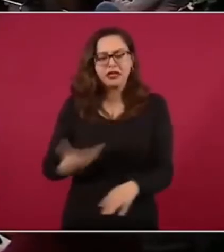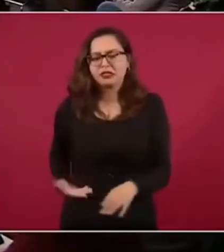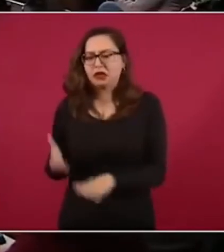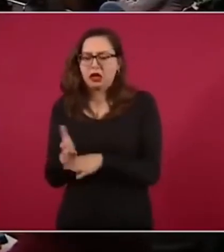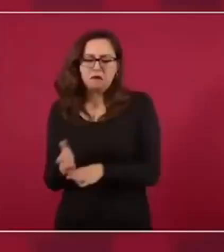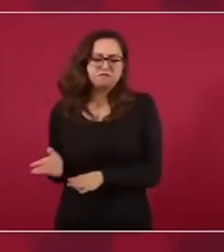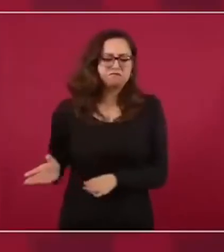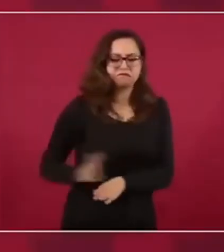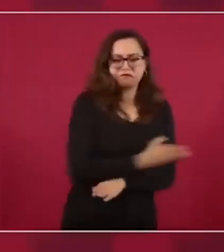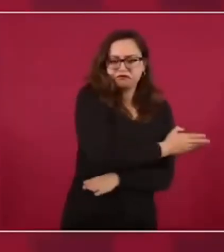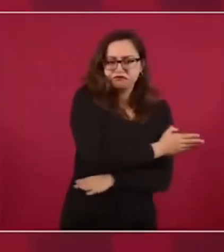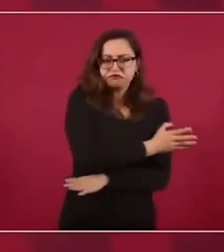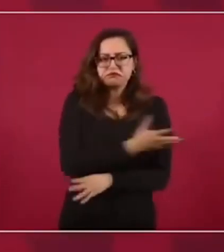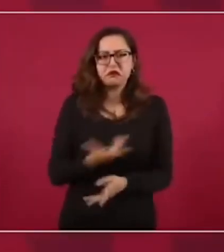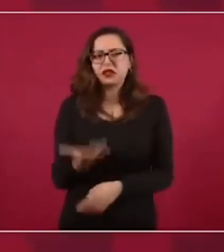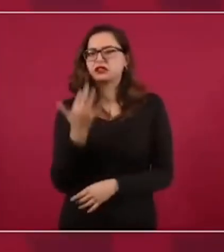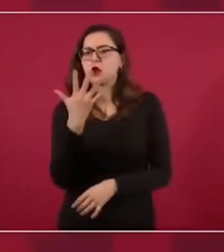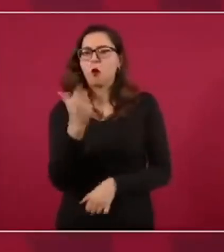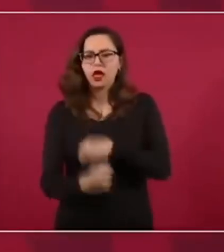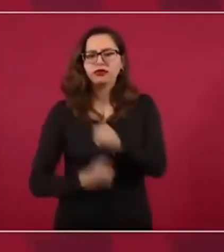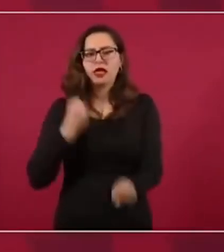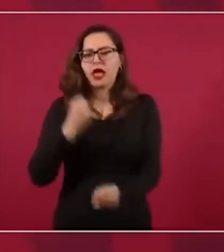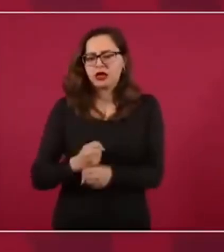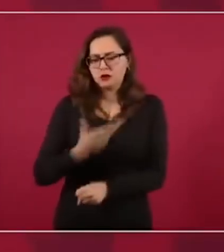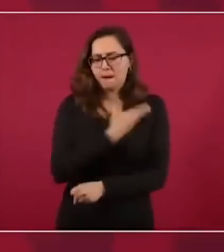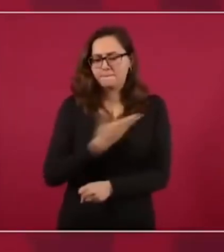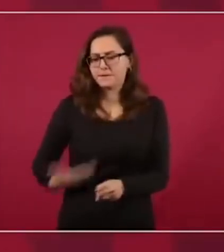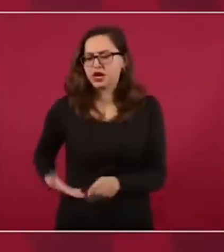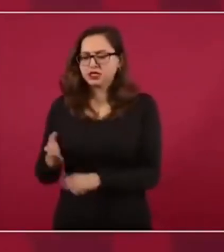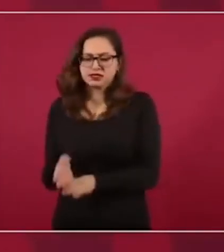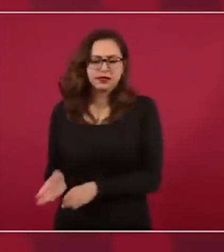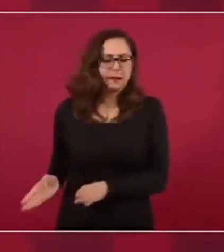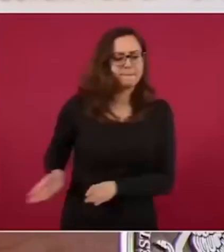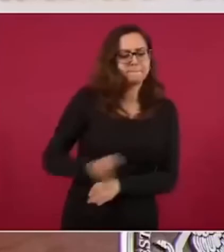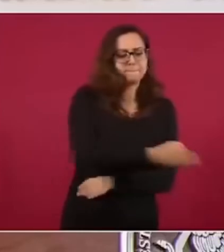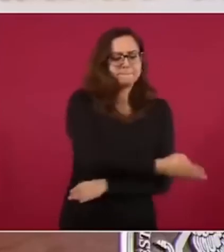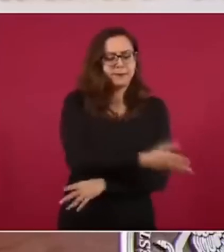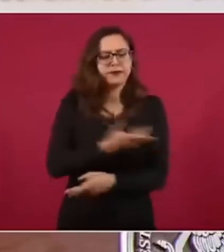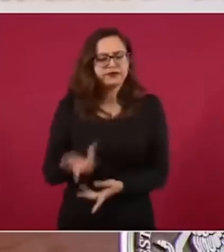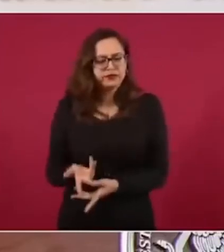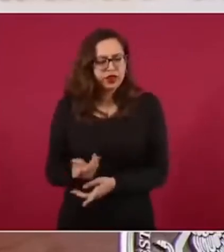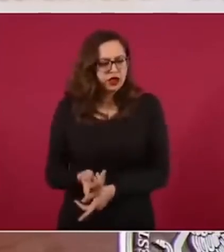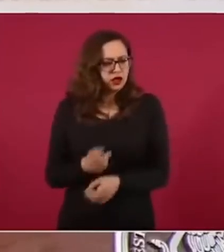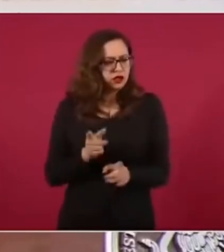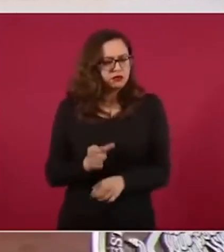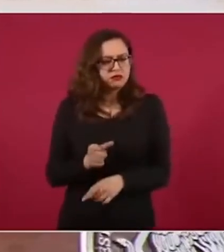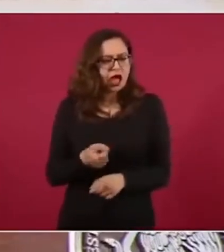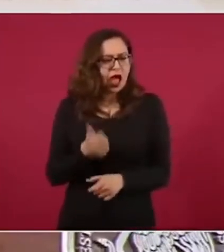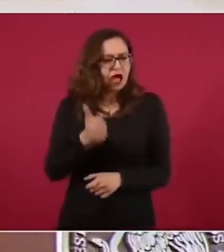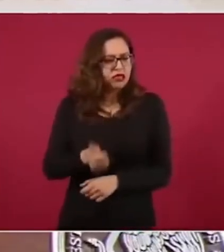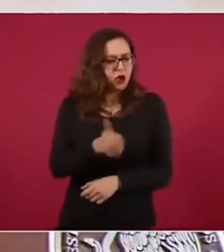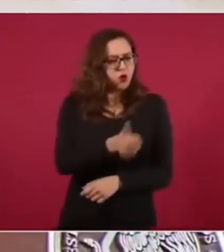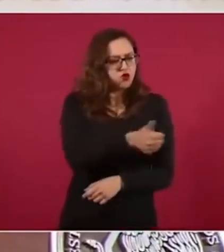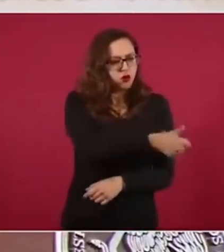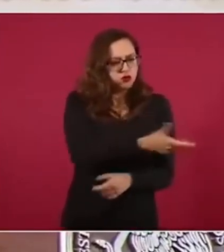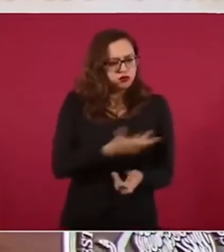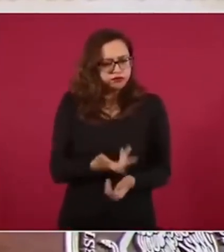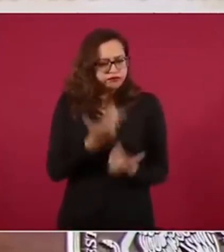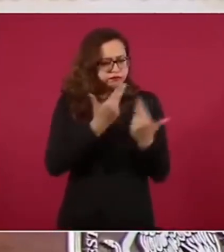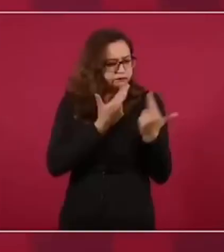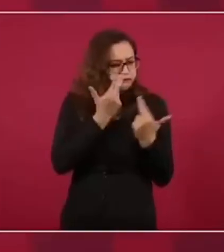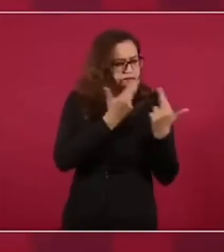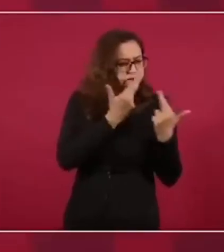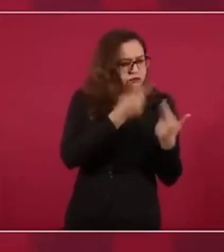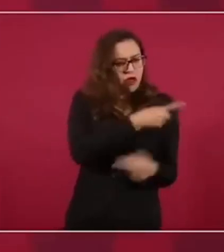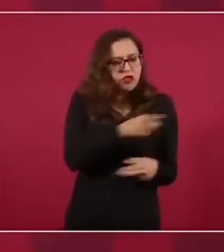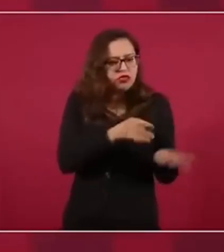50 años que le haya dedicado tanto